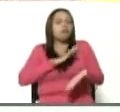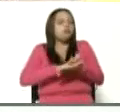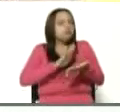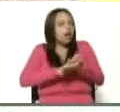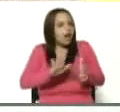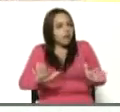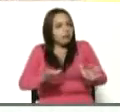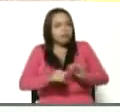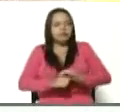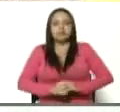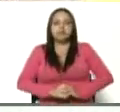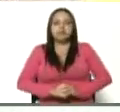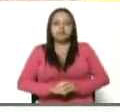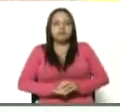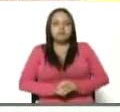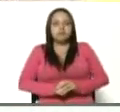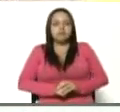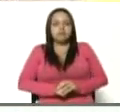serenidad,